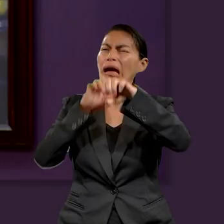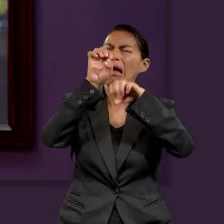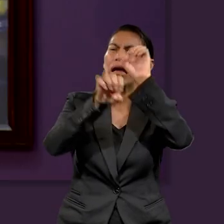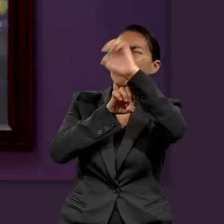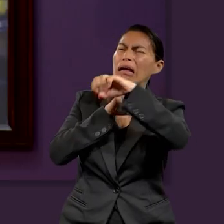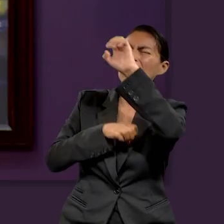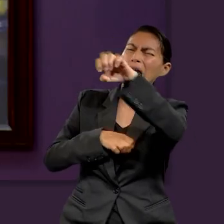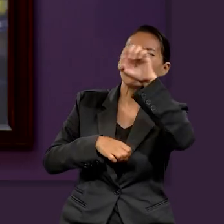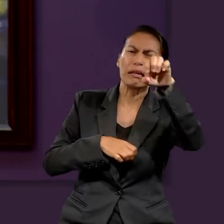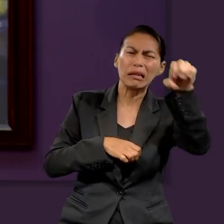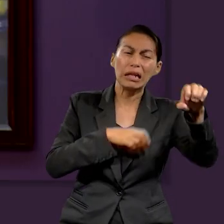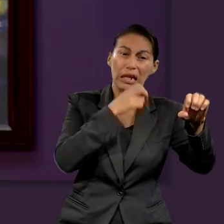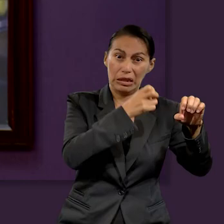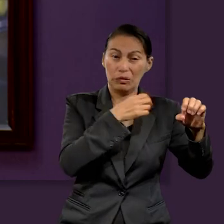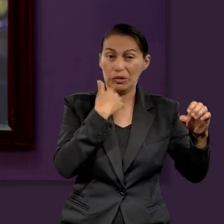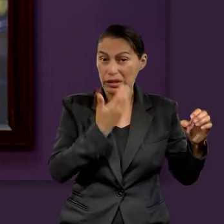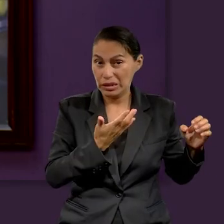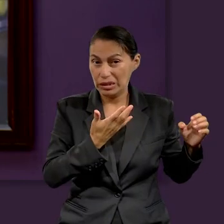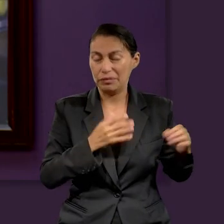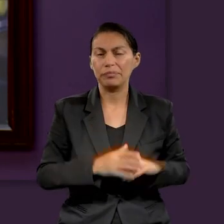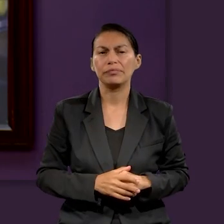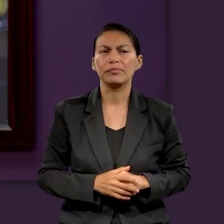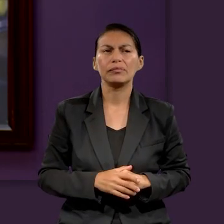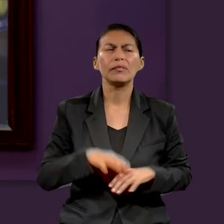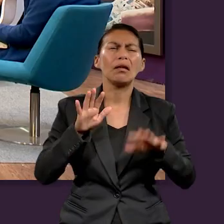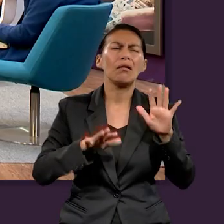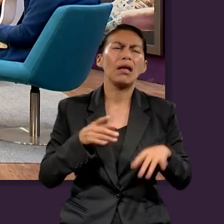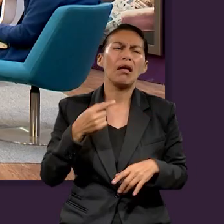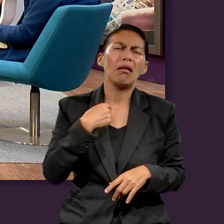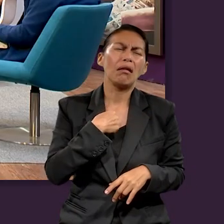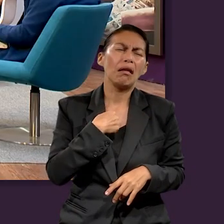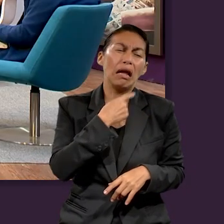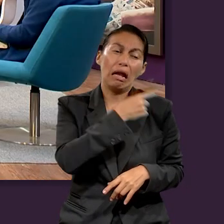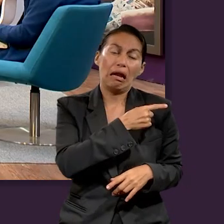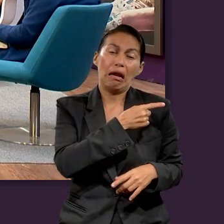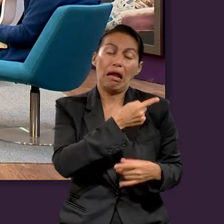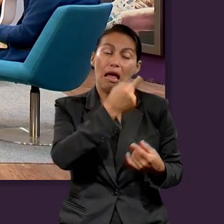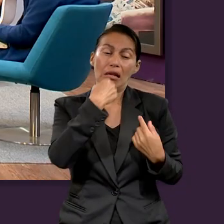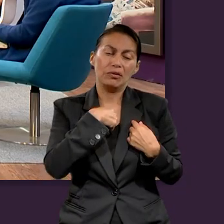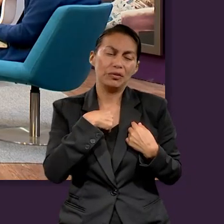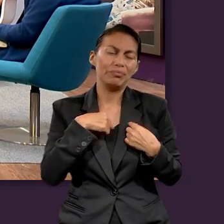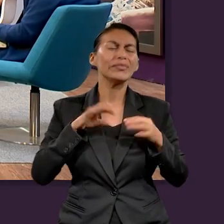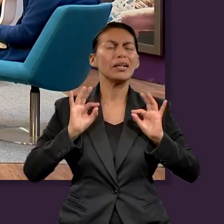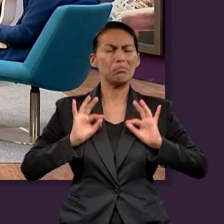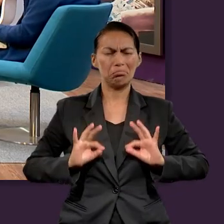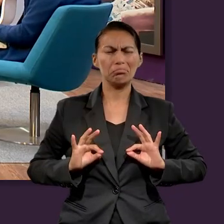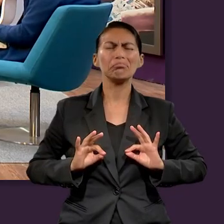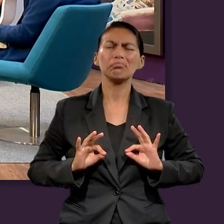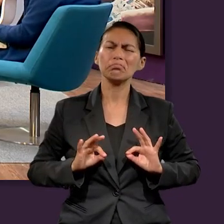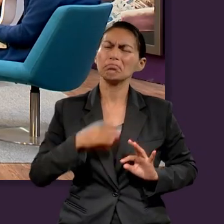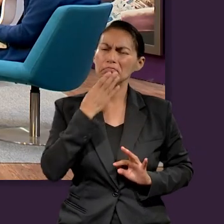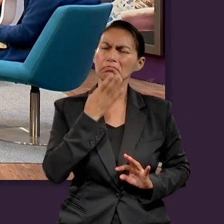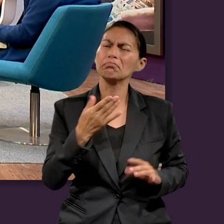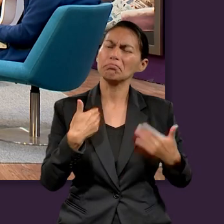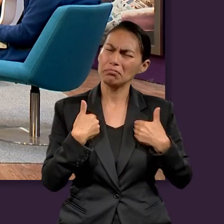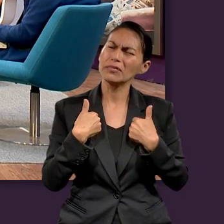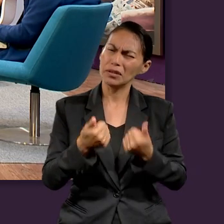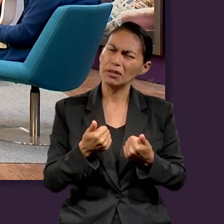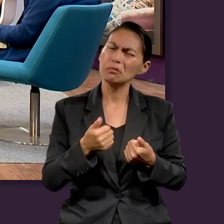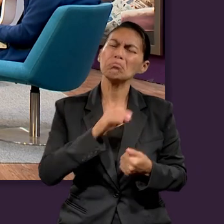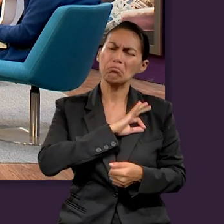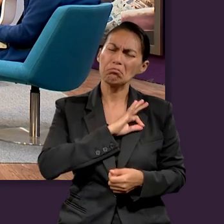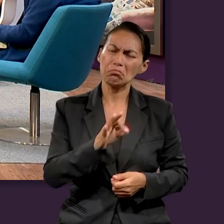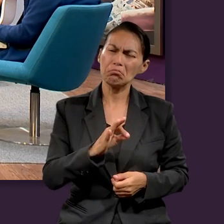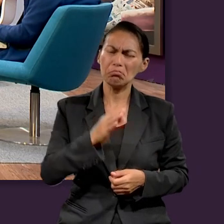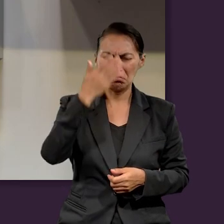mente el que nos sintamos suficientes, probablemente, capaces de decir, bueno,